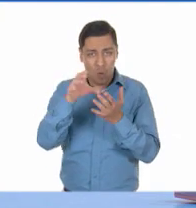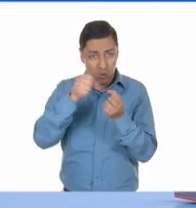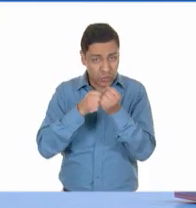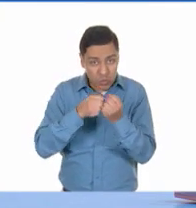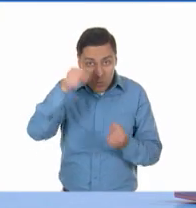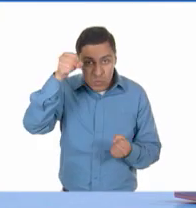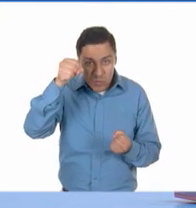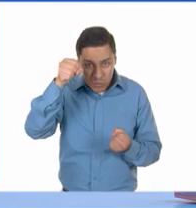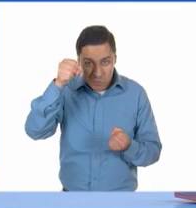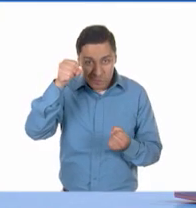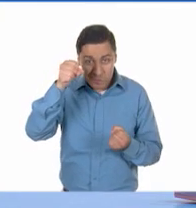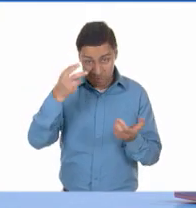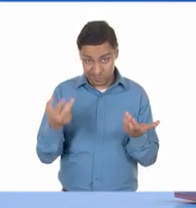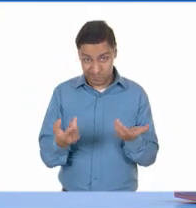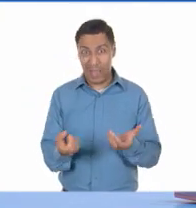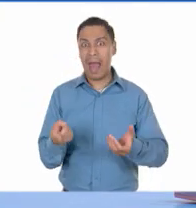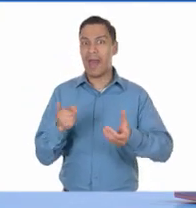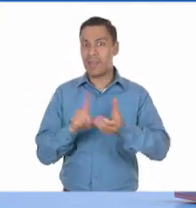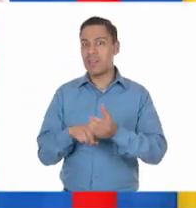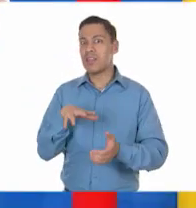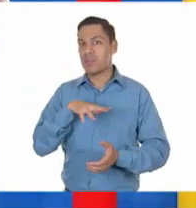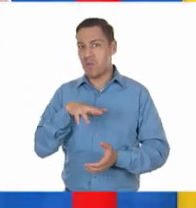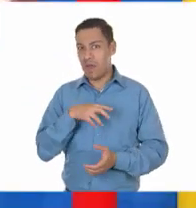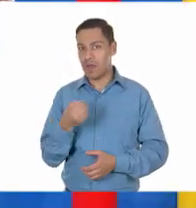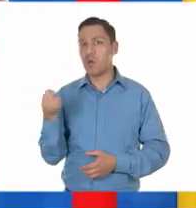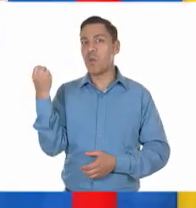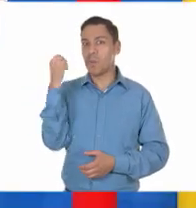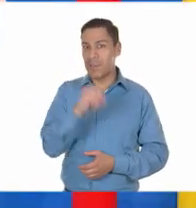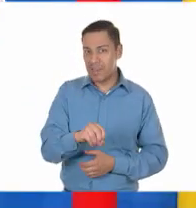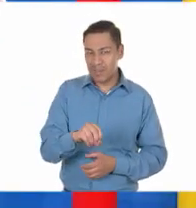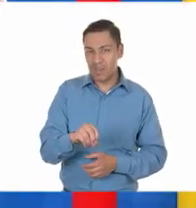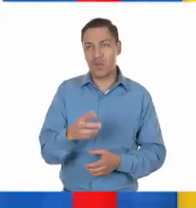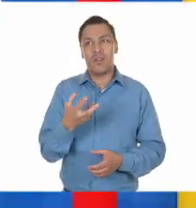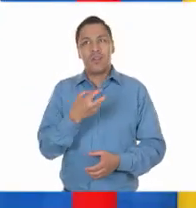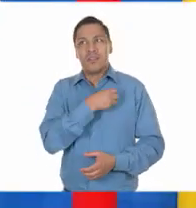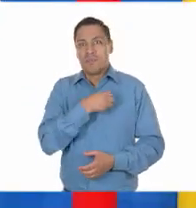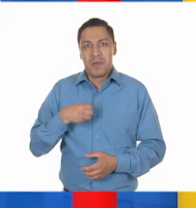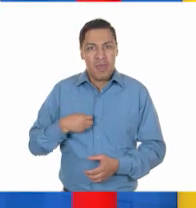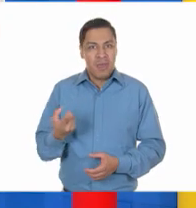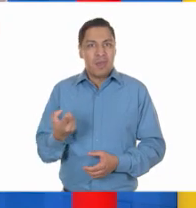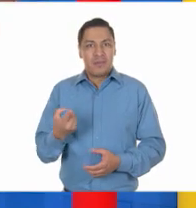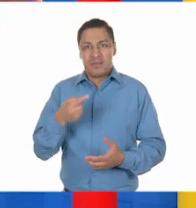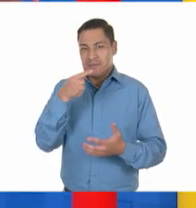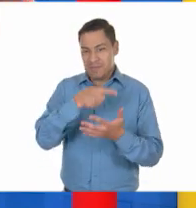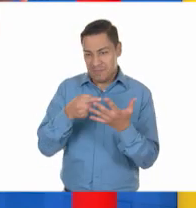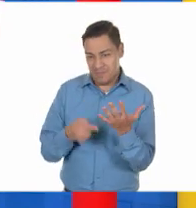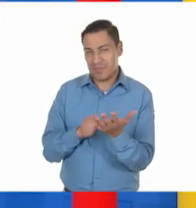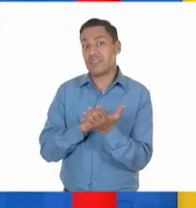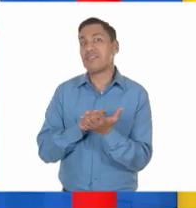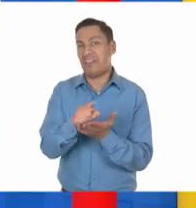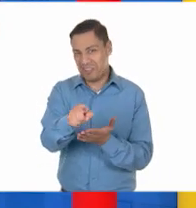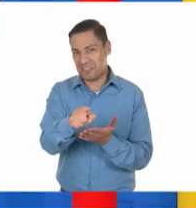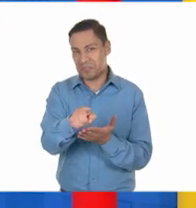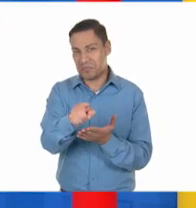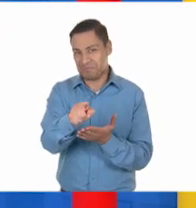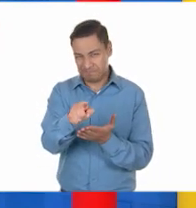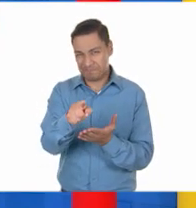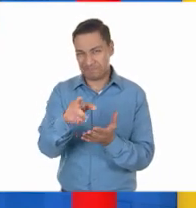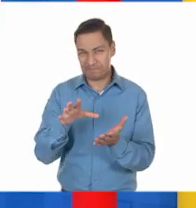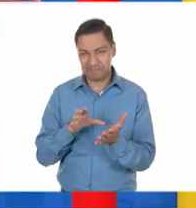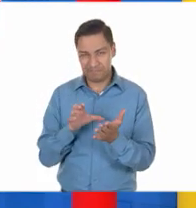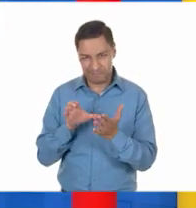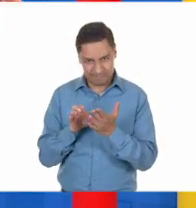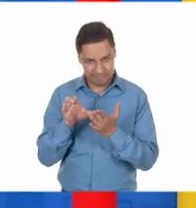obligaciones como mexicanos, ¿verdad? Así es, Tin. Pero les decía, ¿qué les parece si para entender cómo